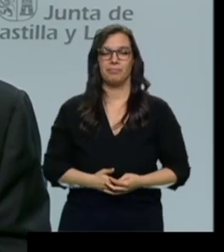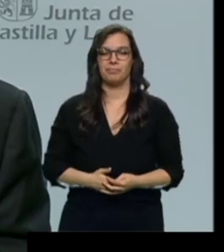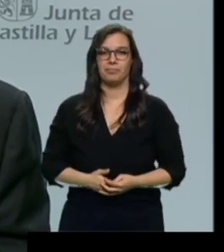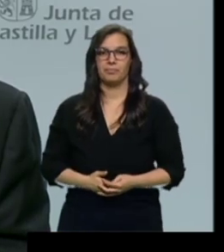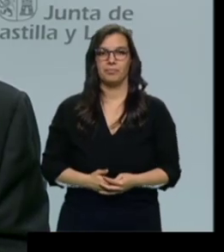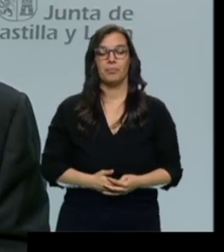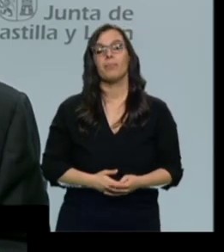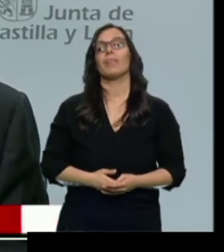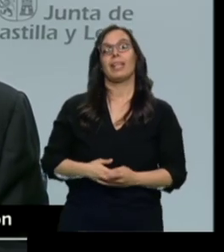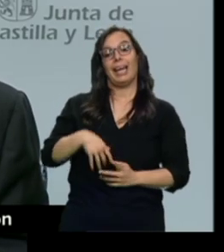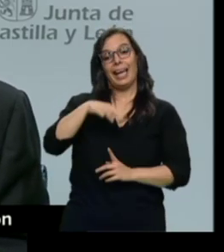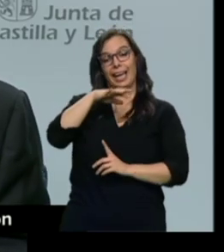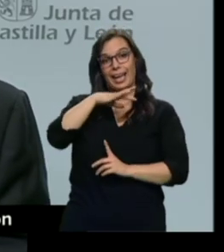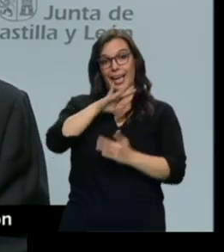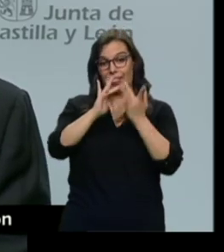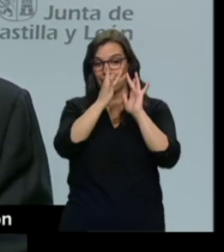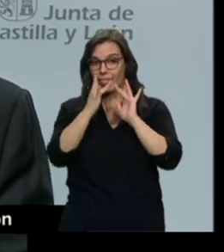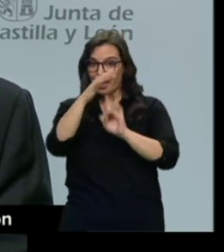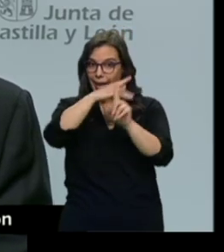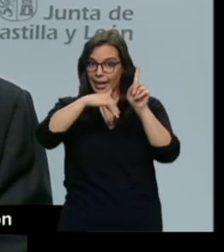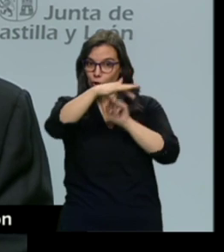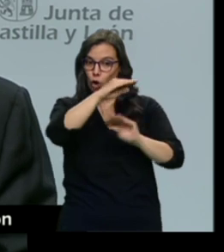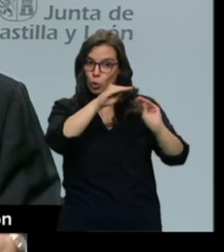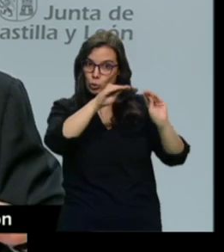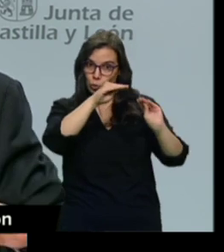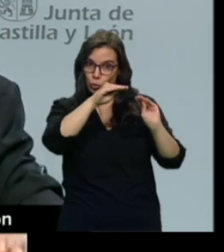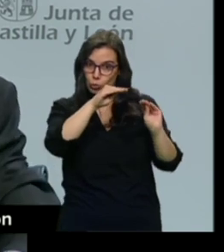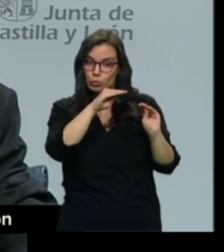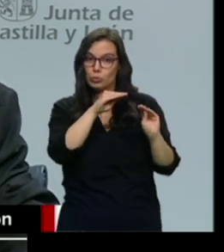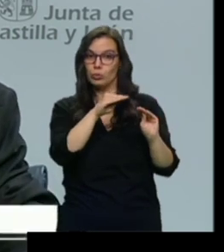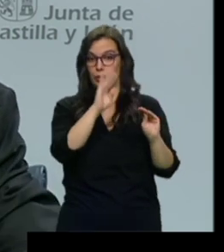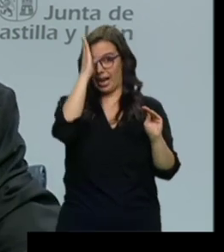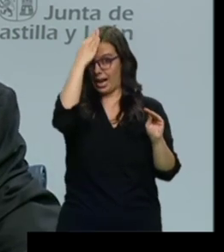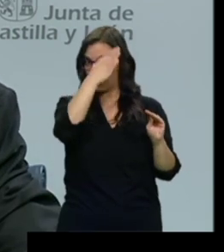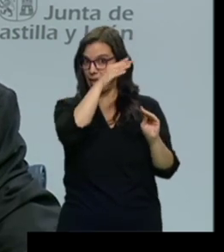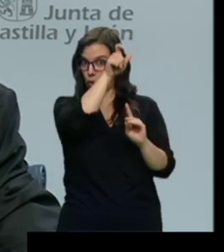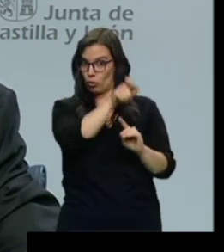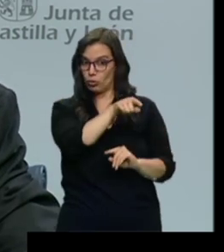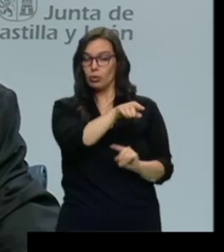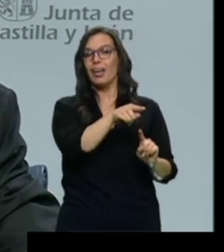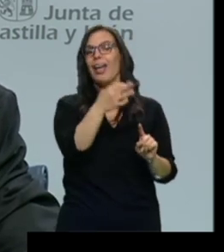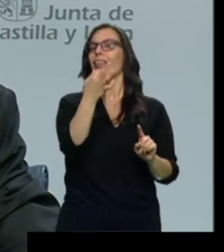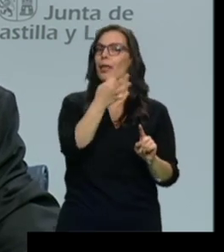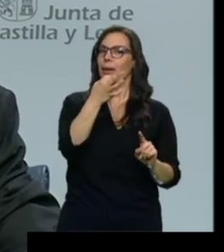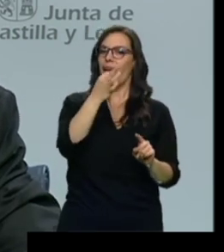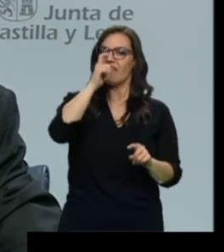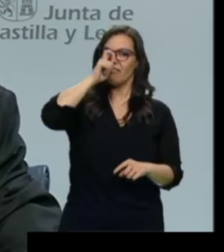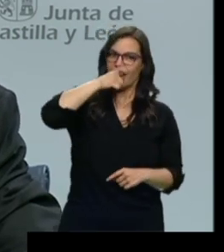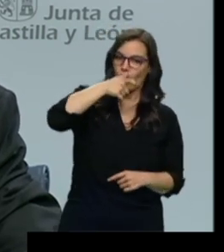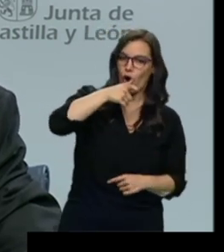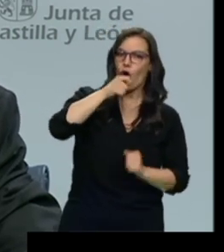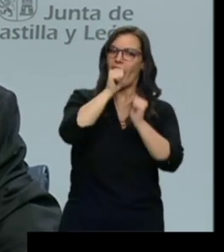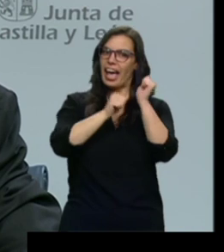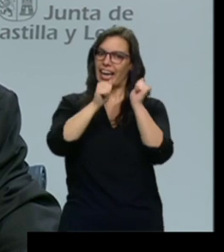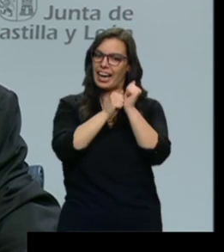En su entorno, en el entorno de Pablo Casado, debería haber más Feijó y más